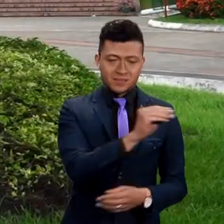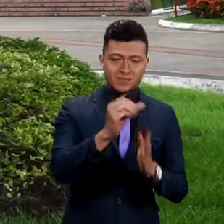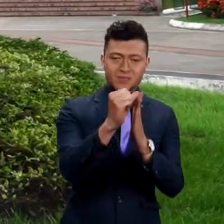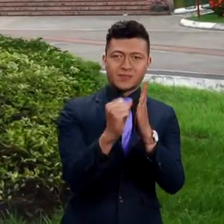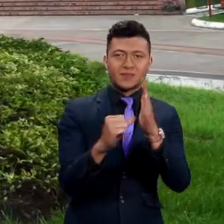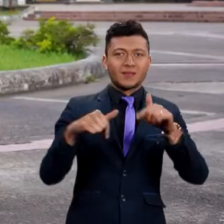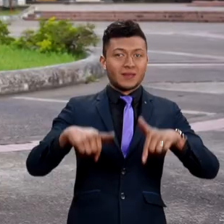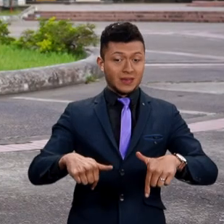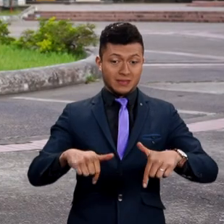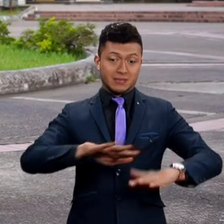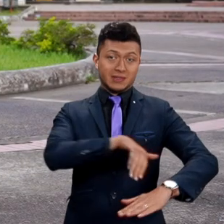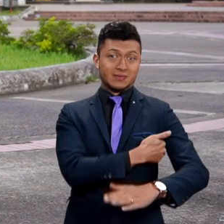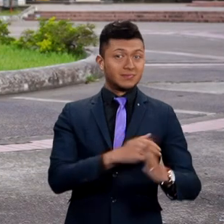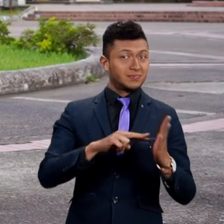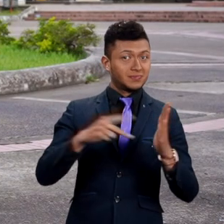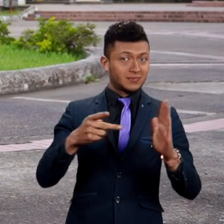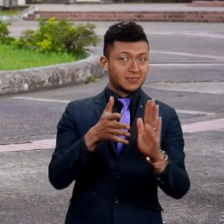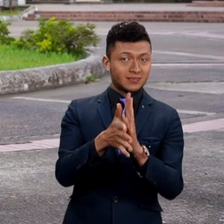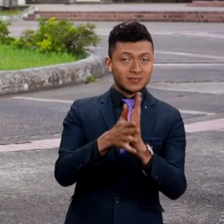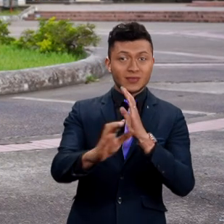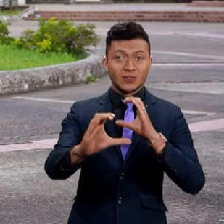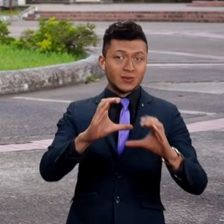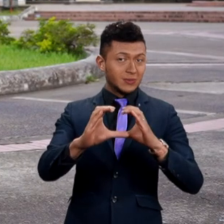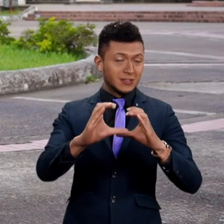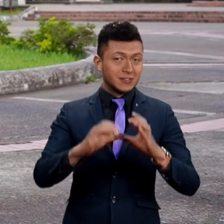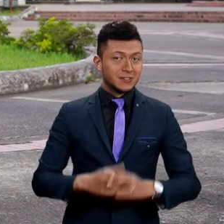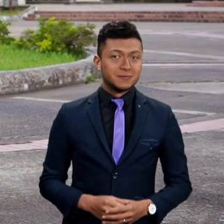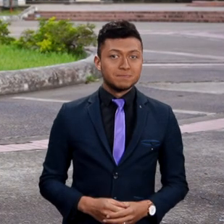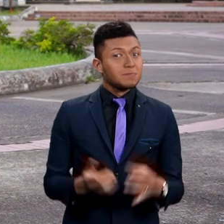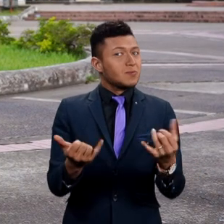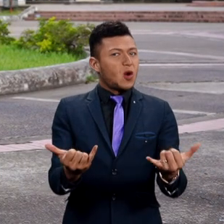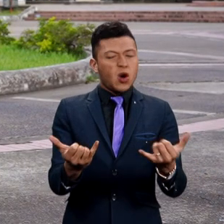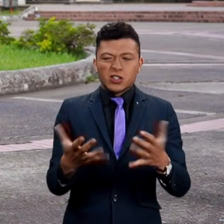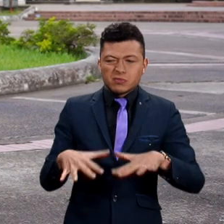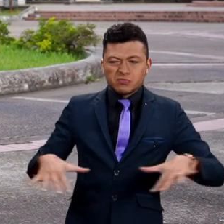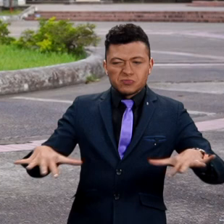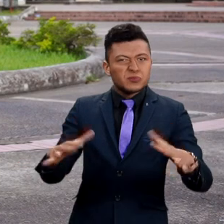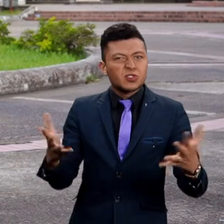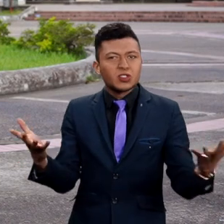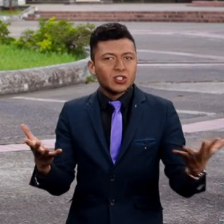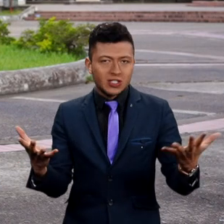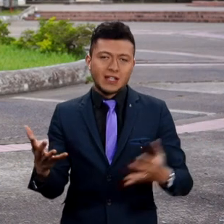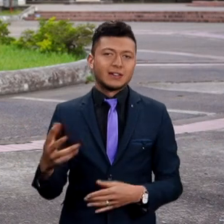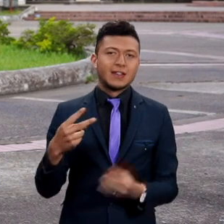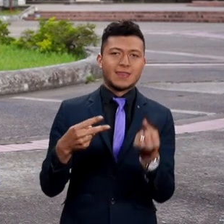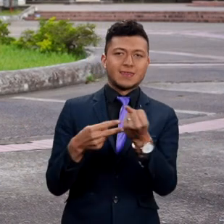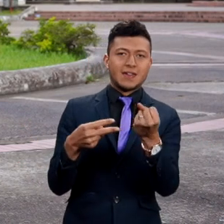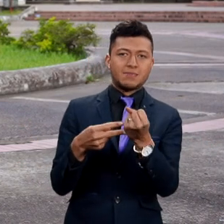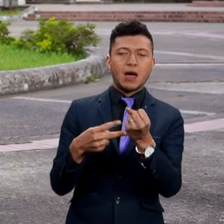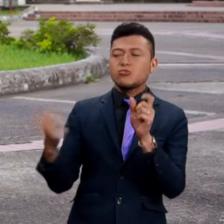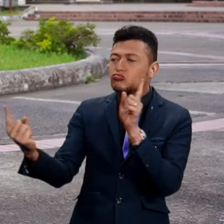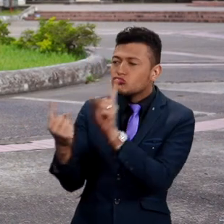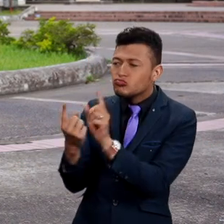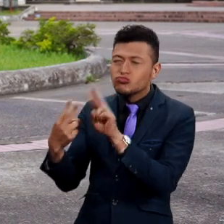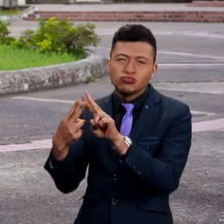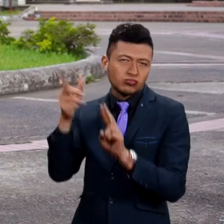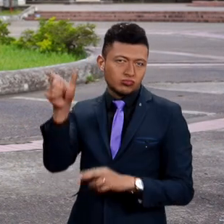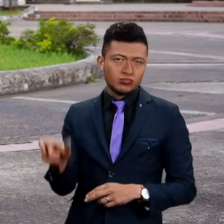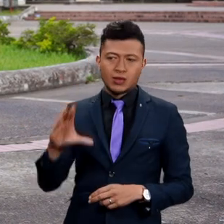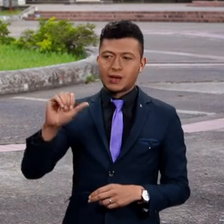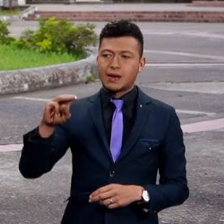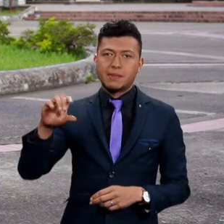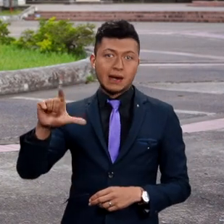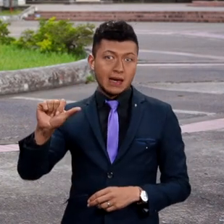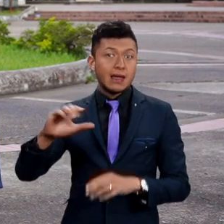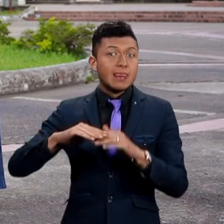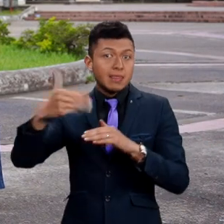Bienvenidas y bienvenidos al programa del Ministerio de Tecnologías de la Información y las Comunicaciones. Hoy me encuentro en Neiva para conocer a